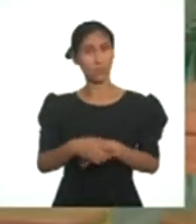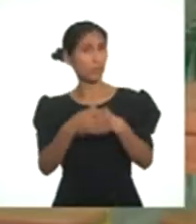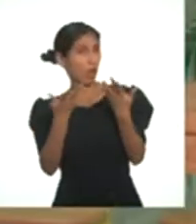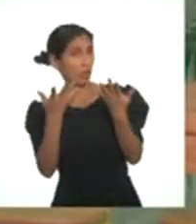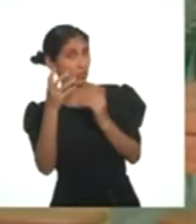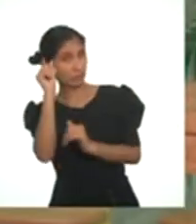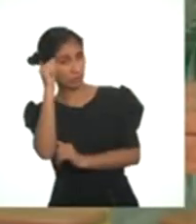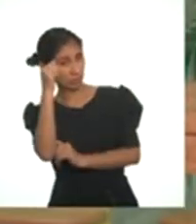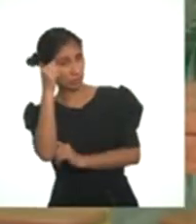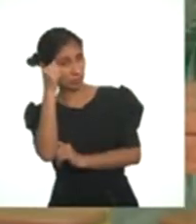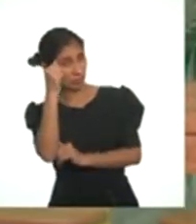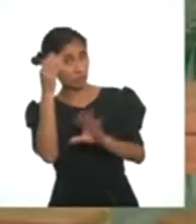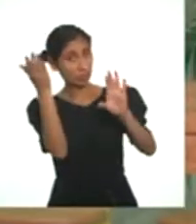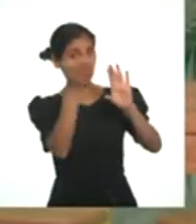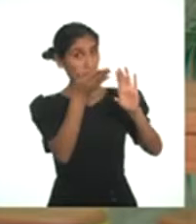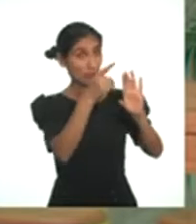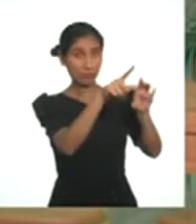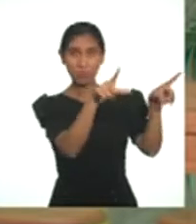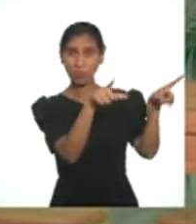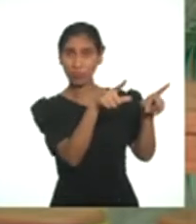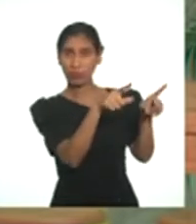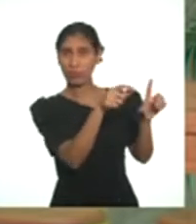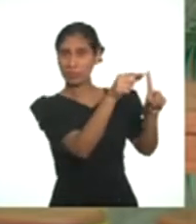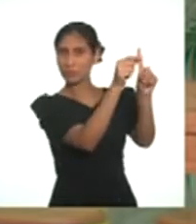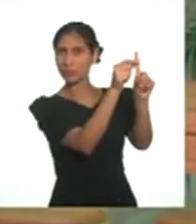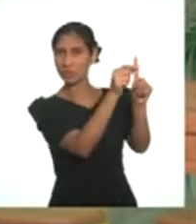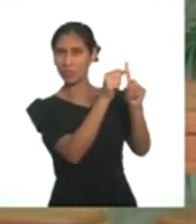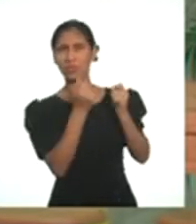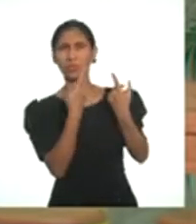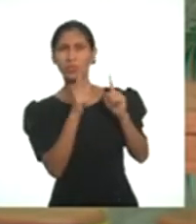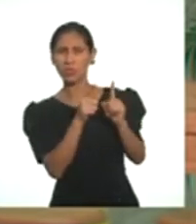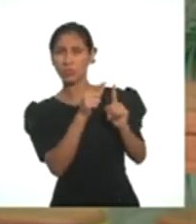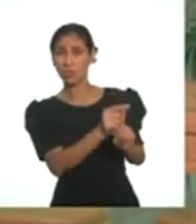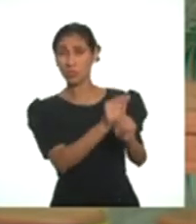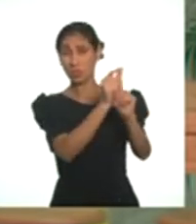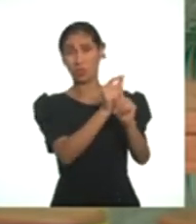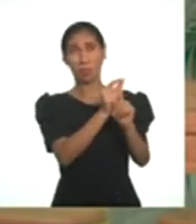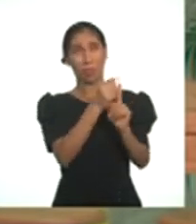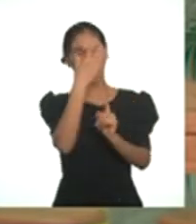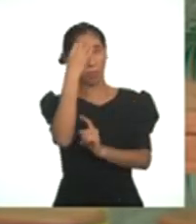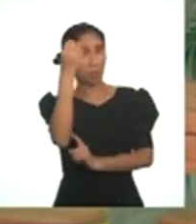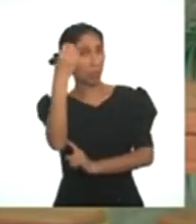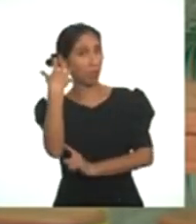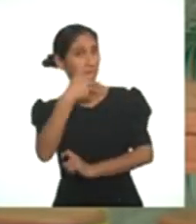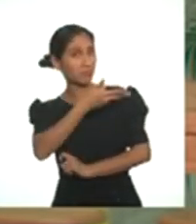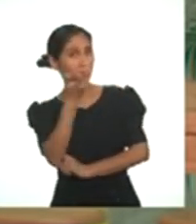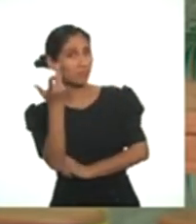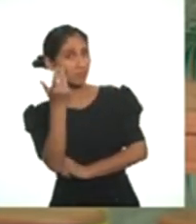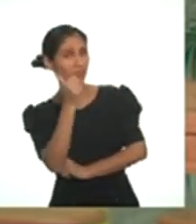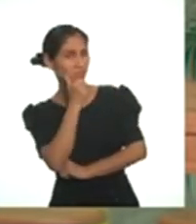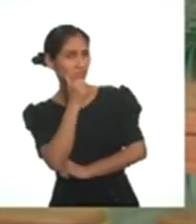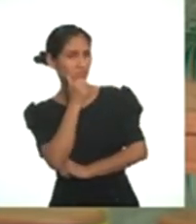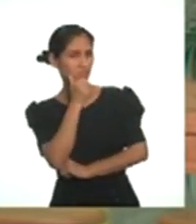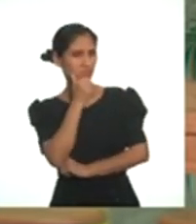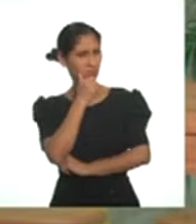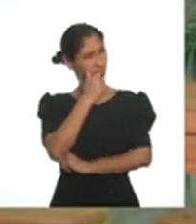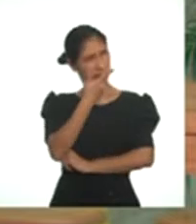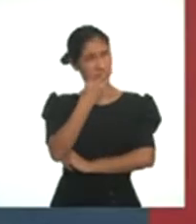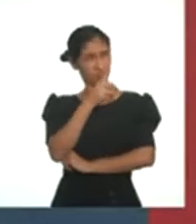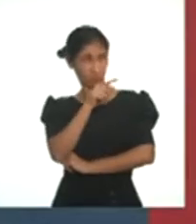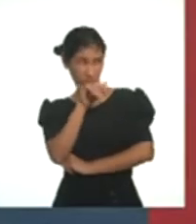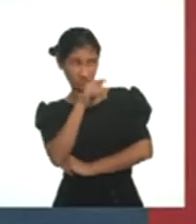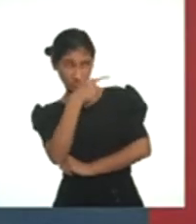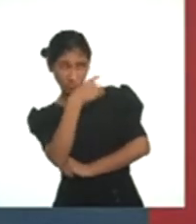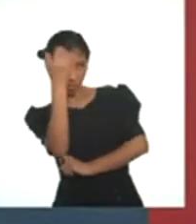Ahora que me acuerdo, creo que las guardé en un lugar especial para no olvidarme. Tan especial que ya no recuerdo dónde era. No sé si te ha pasado